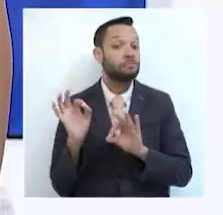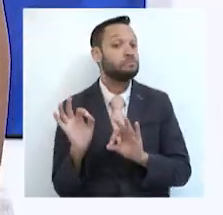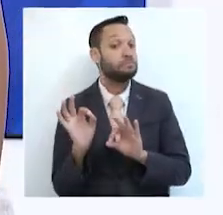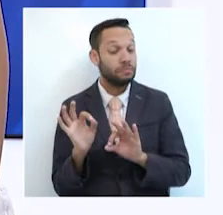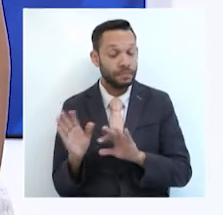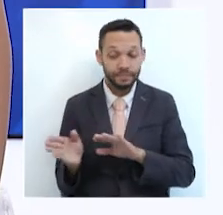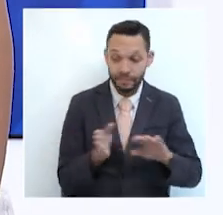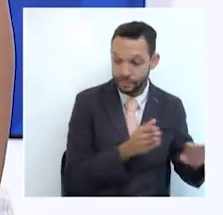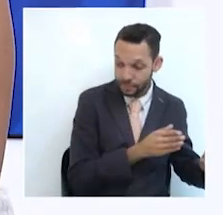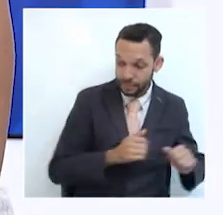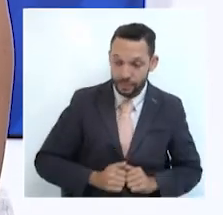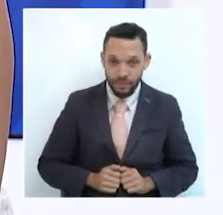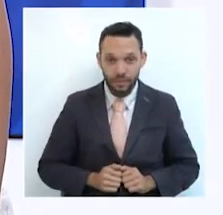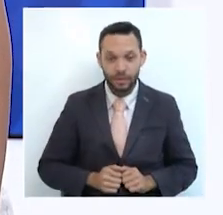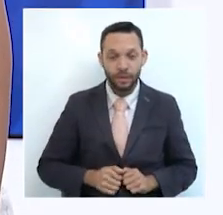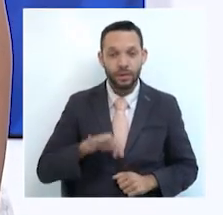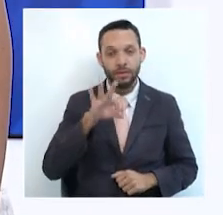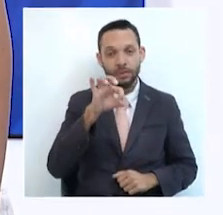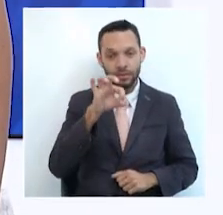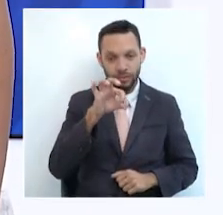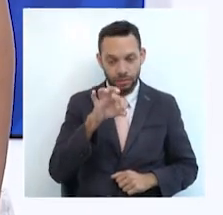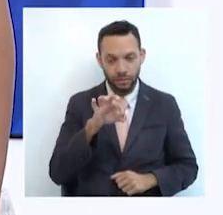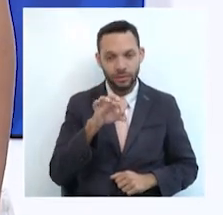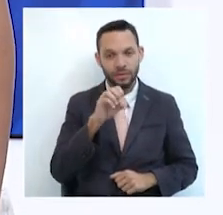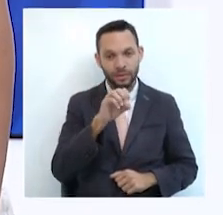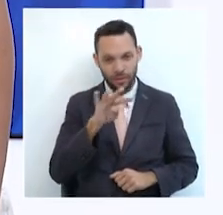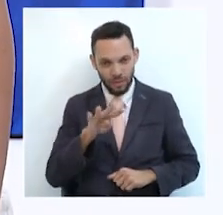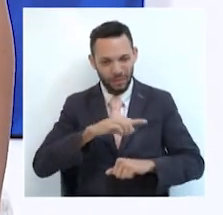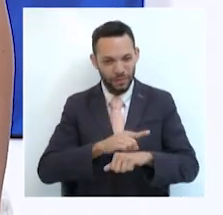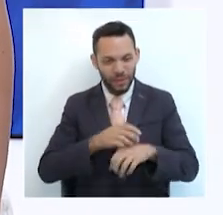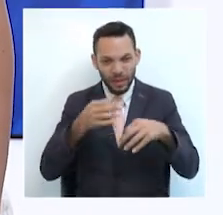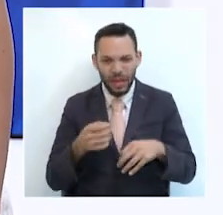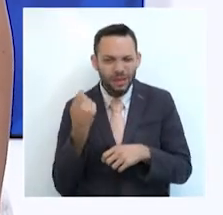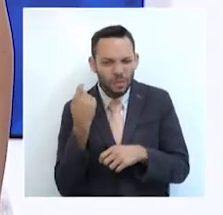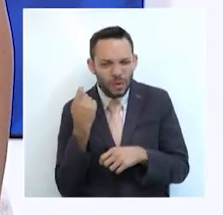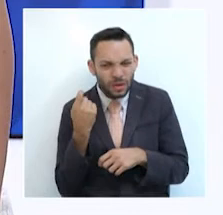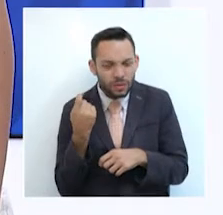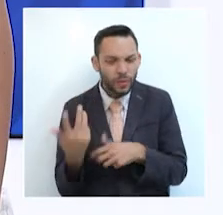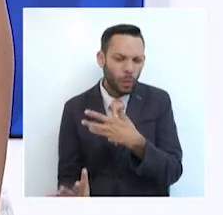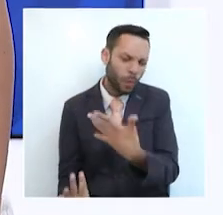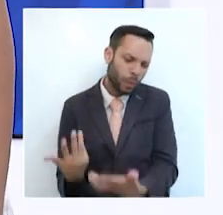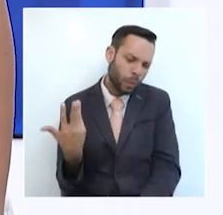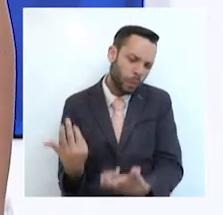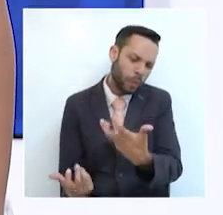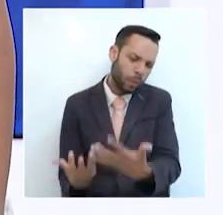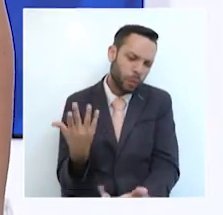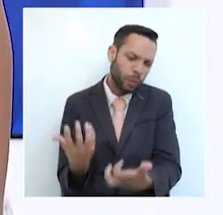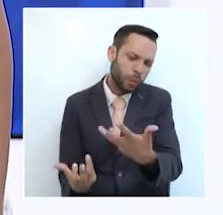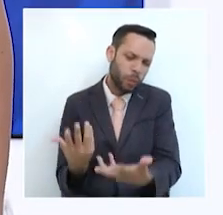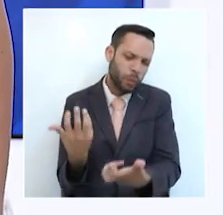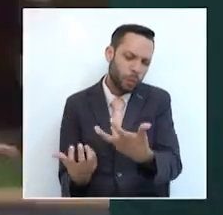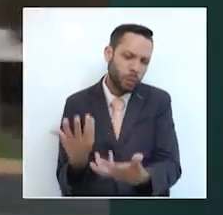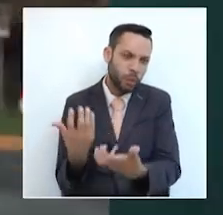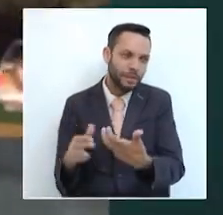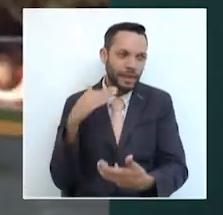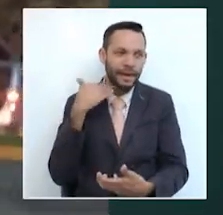Y mucha atención, 8 de la noche, 4 minutos. Hace pocos minutos se registró un incendio en el sector de Armenia, en este municipio. Vamos